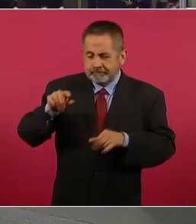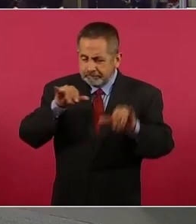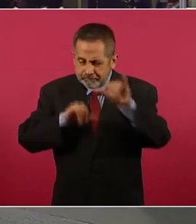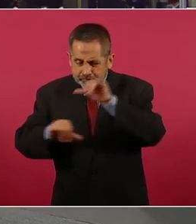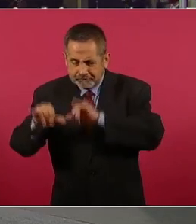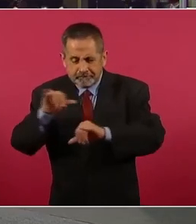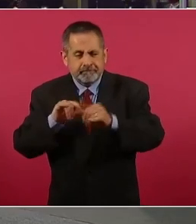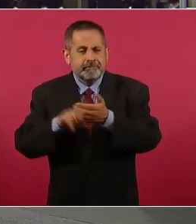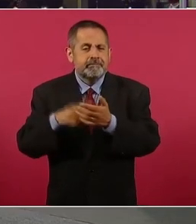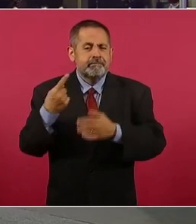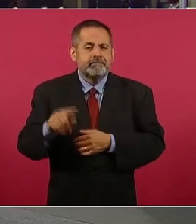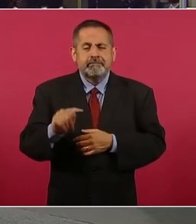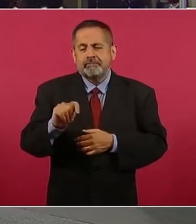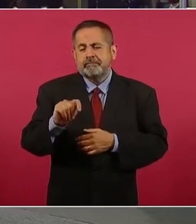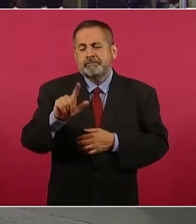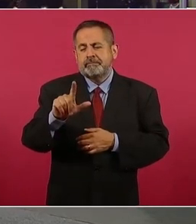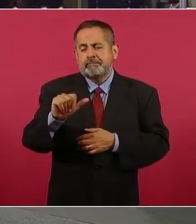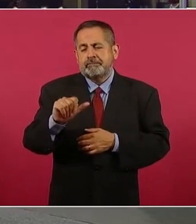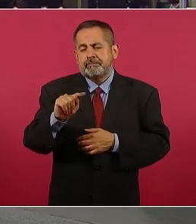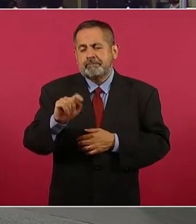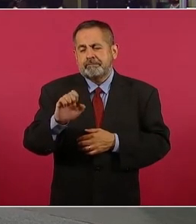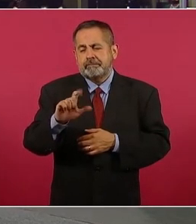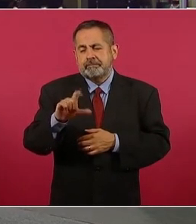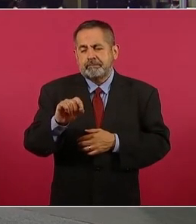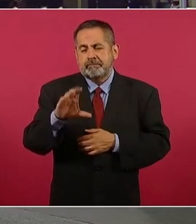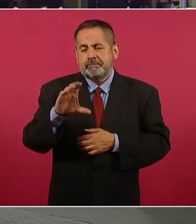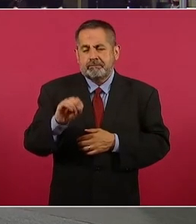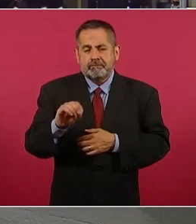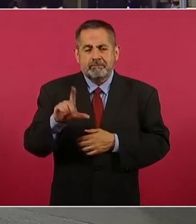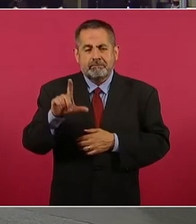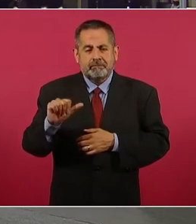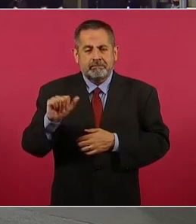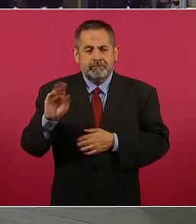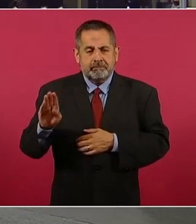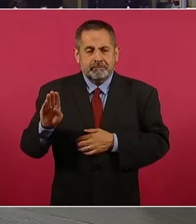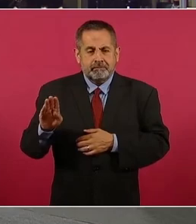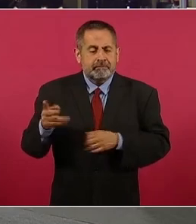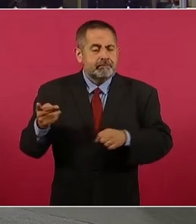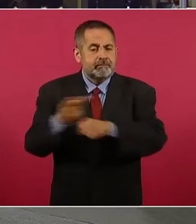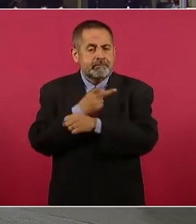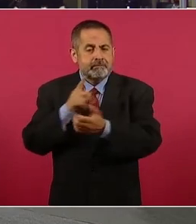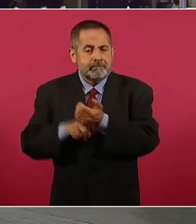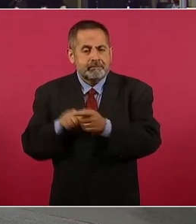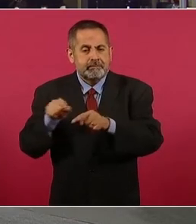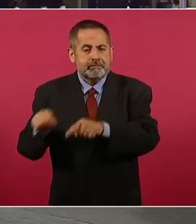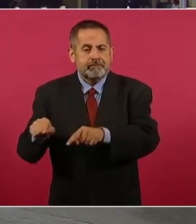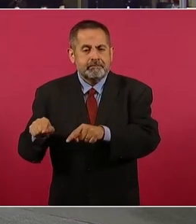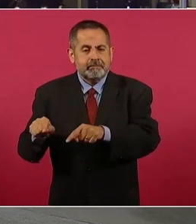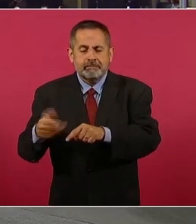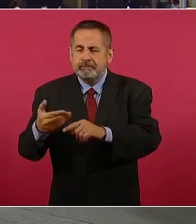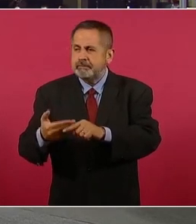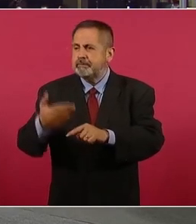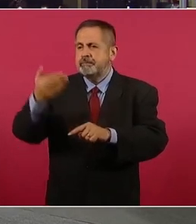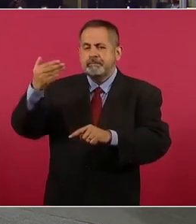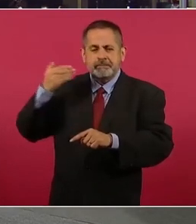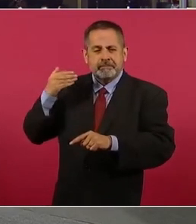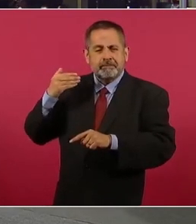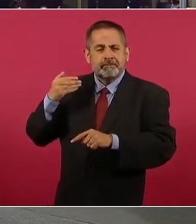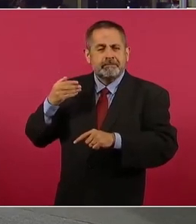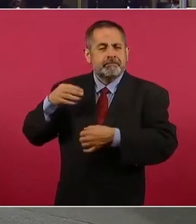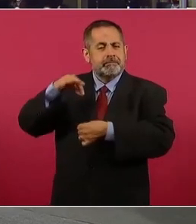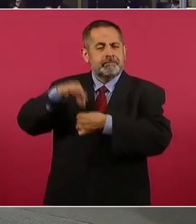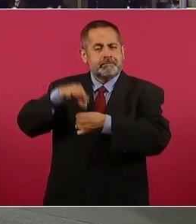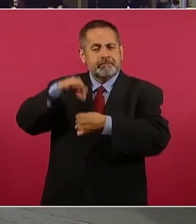sobre lo que pasó en el pasado, en las pasadas